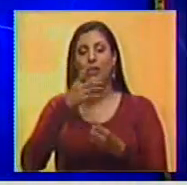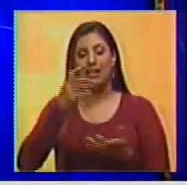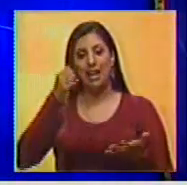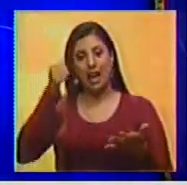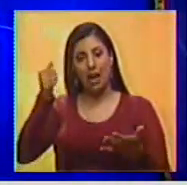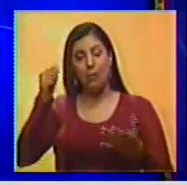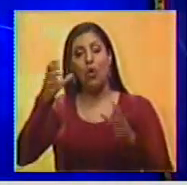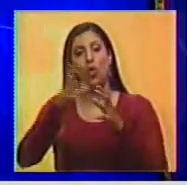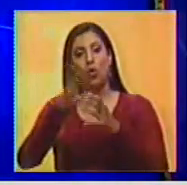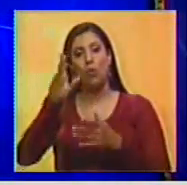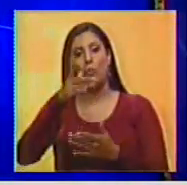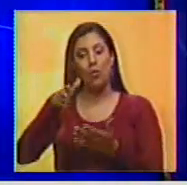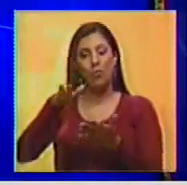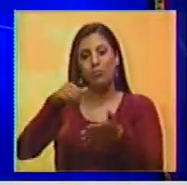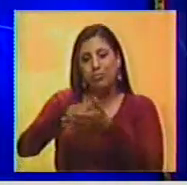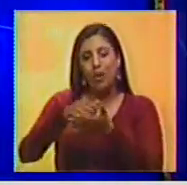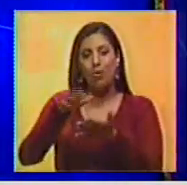campeón al chapecóense tras esta tragedia.